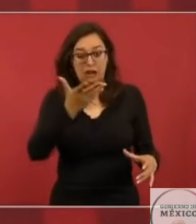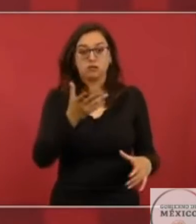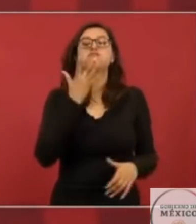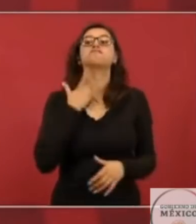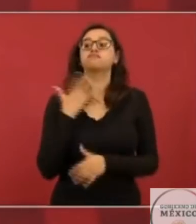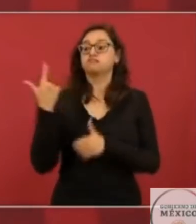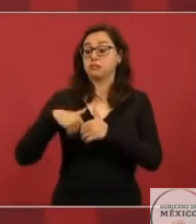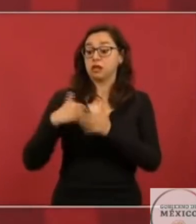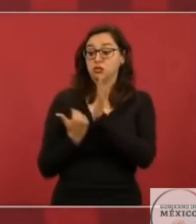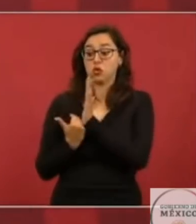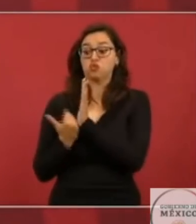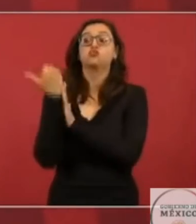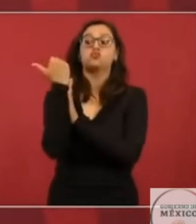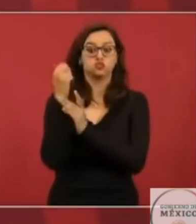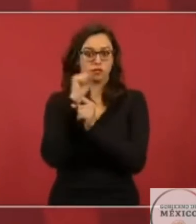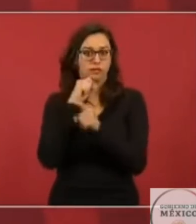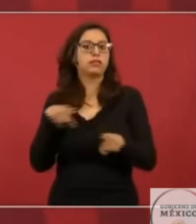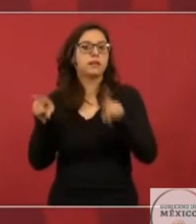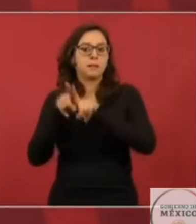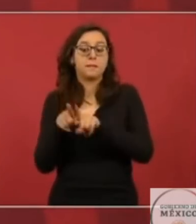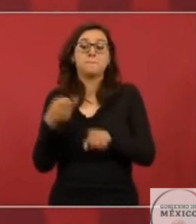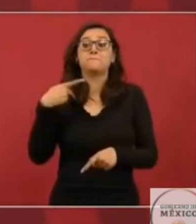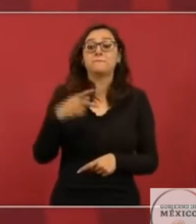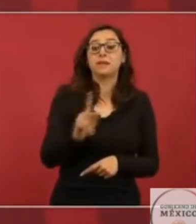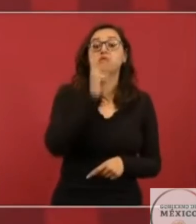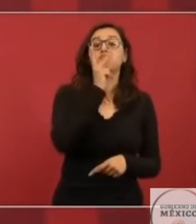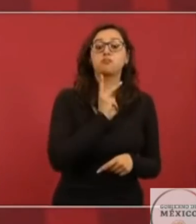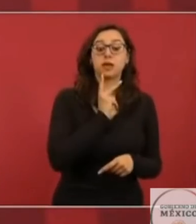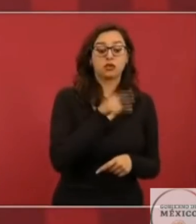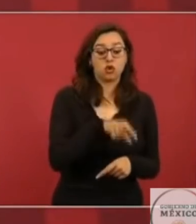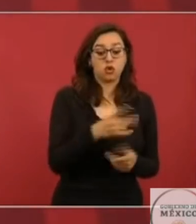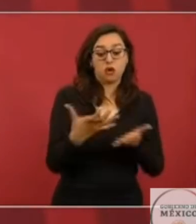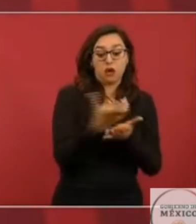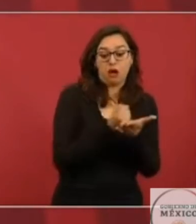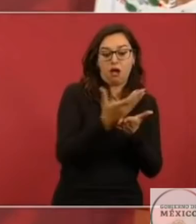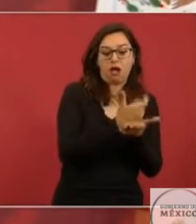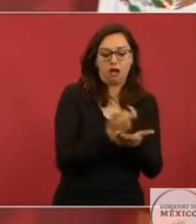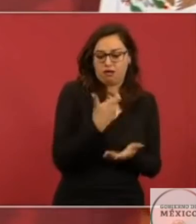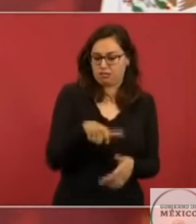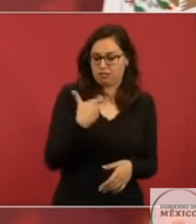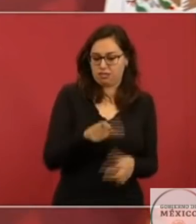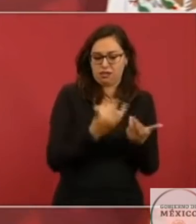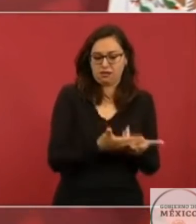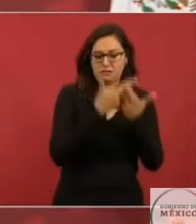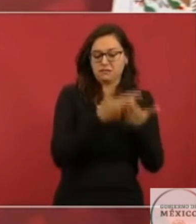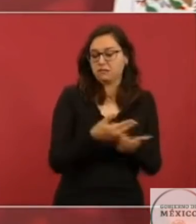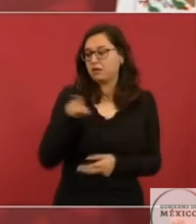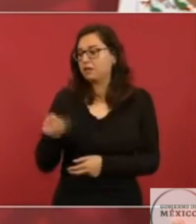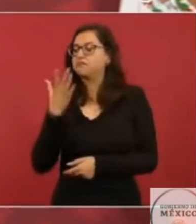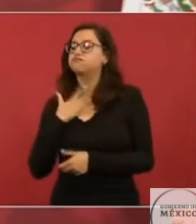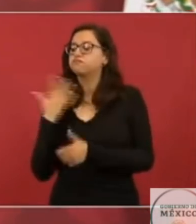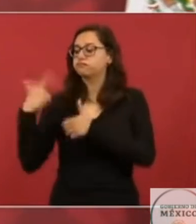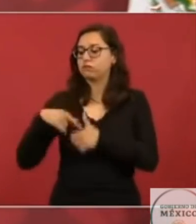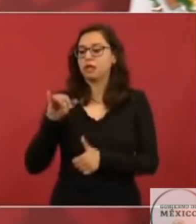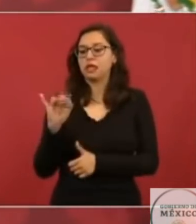podemos quitar el impuesto a las gasolinas, IEPS. Ya